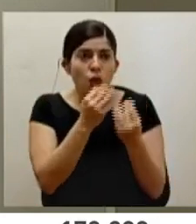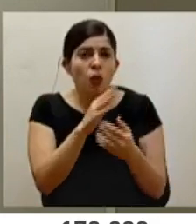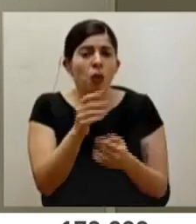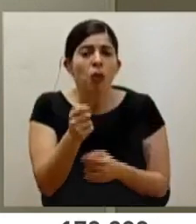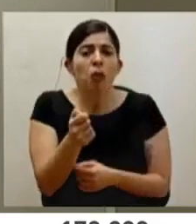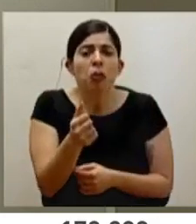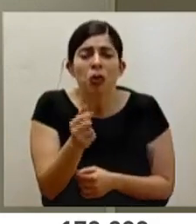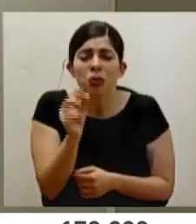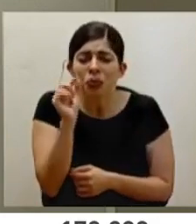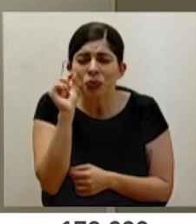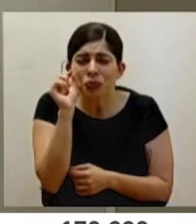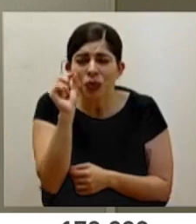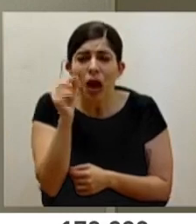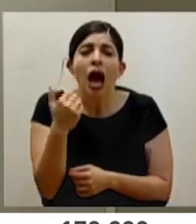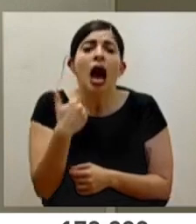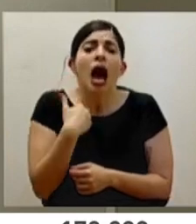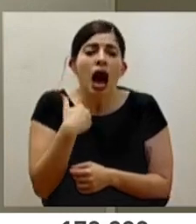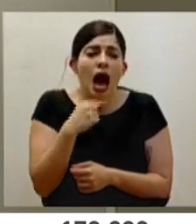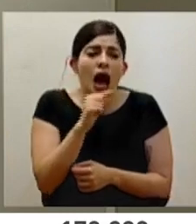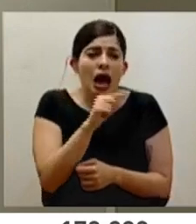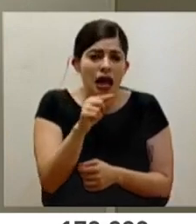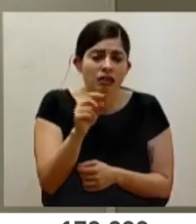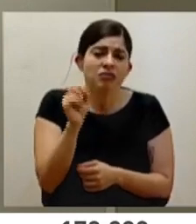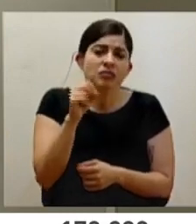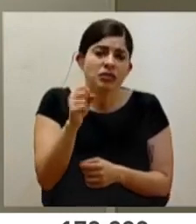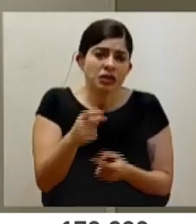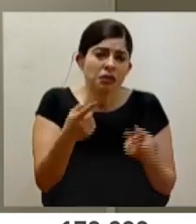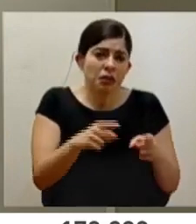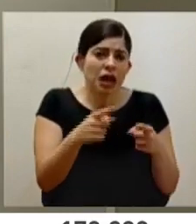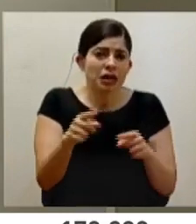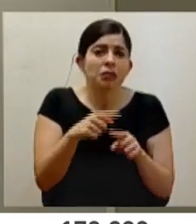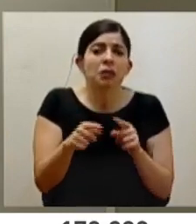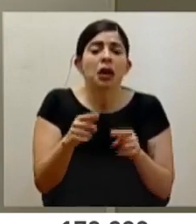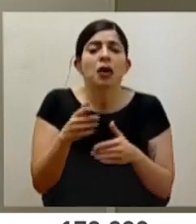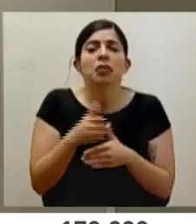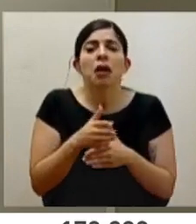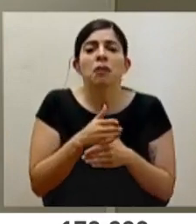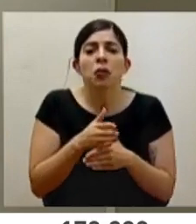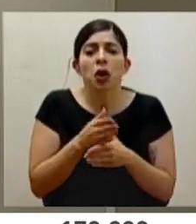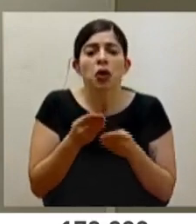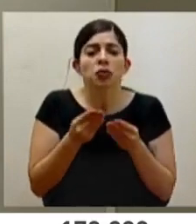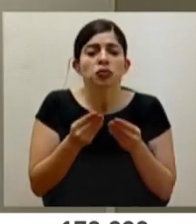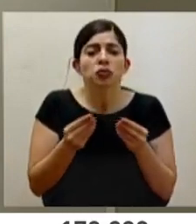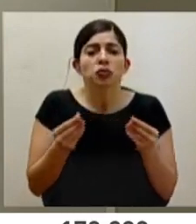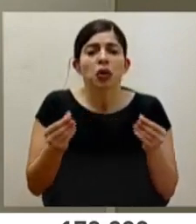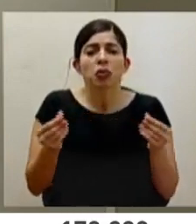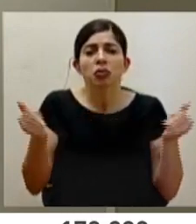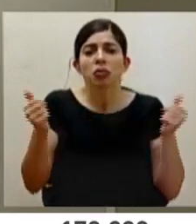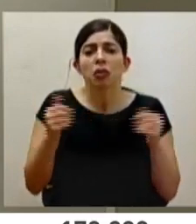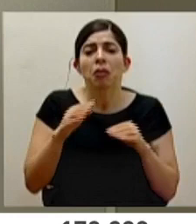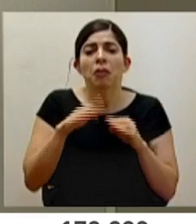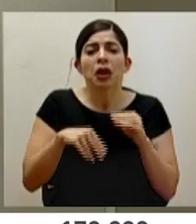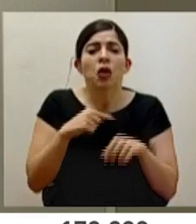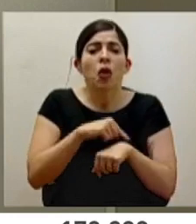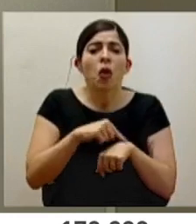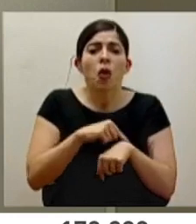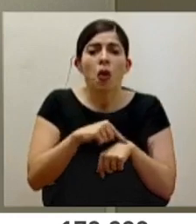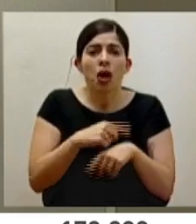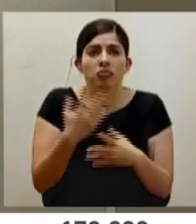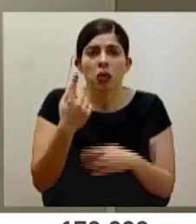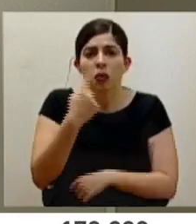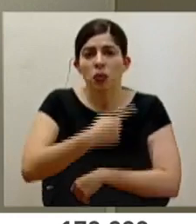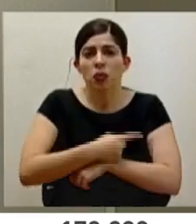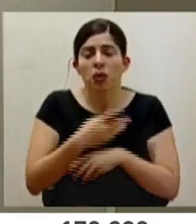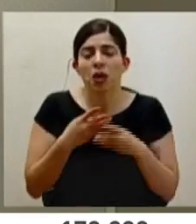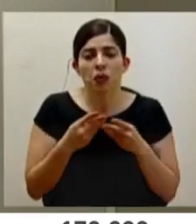pocos, son escasos, claro que sí existen, claro que sí se dan y la mayoría son transitorios, son leves, no duran más de unas horas o al cabo un